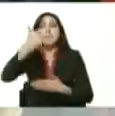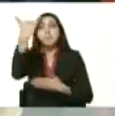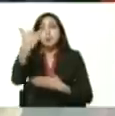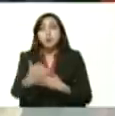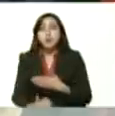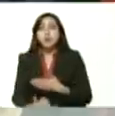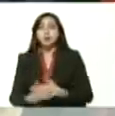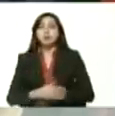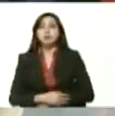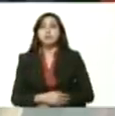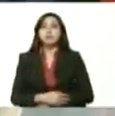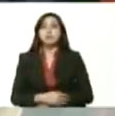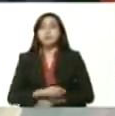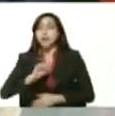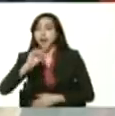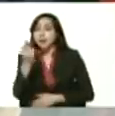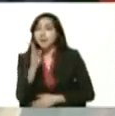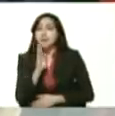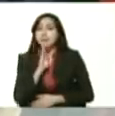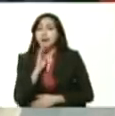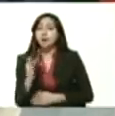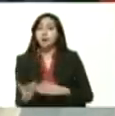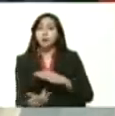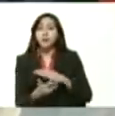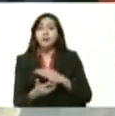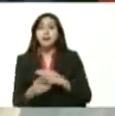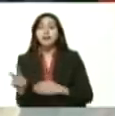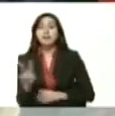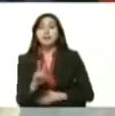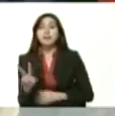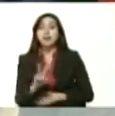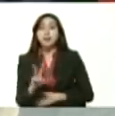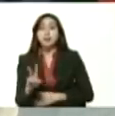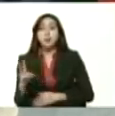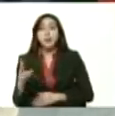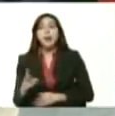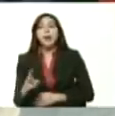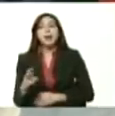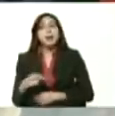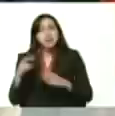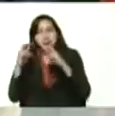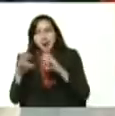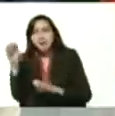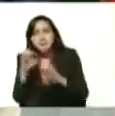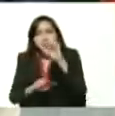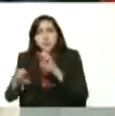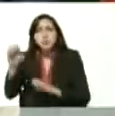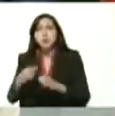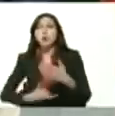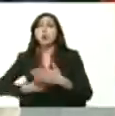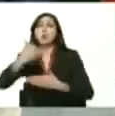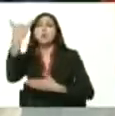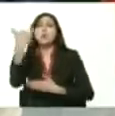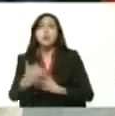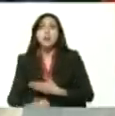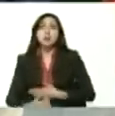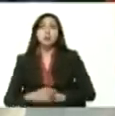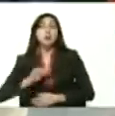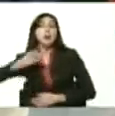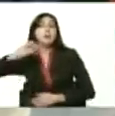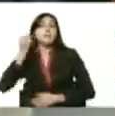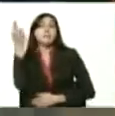primer banco digital de Venezuela que está en revisión y está en proyecto. Sería el primer